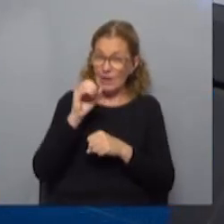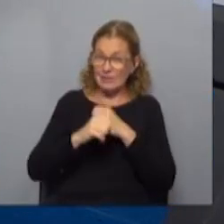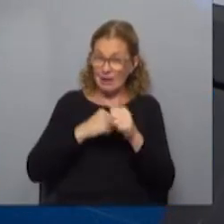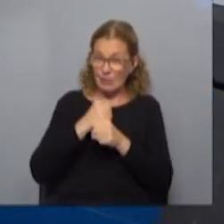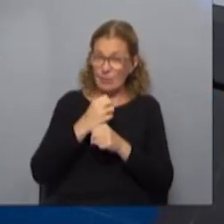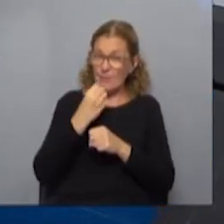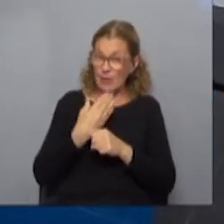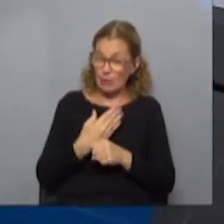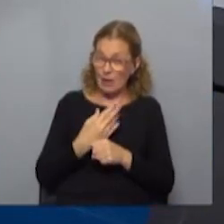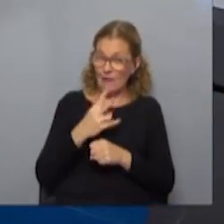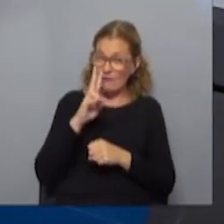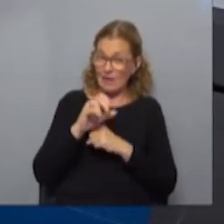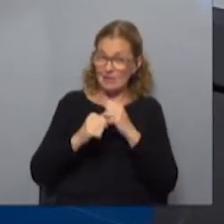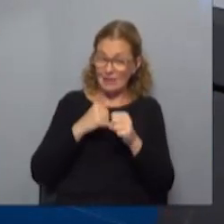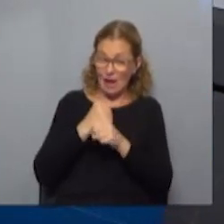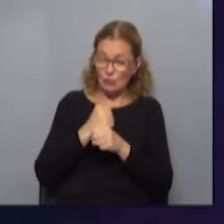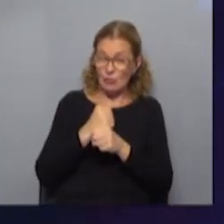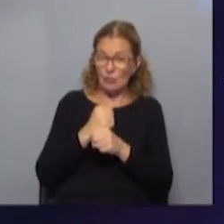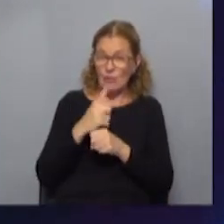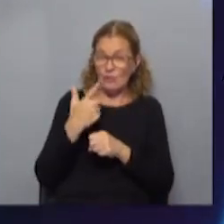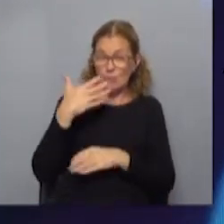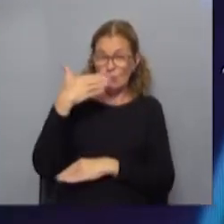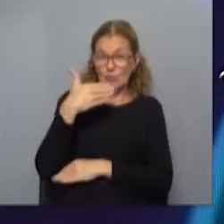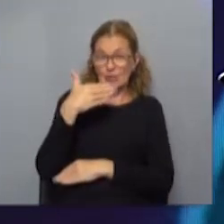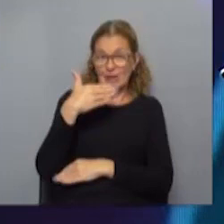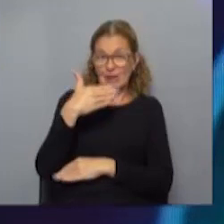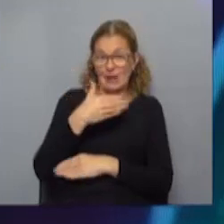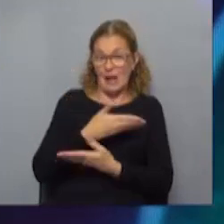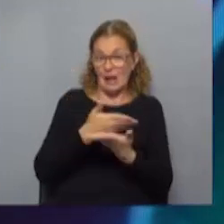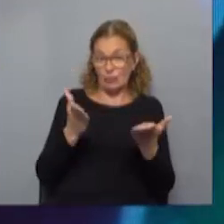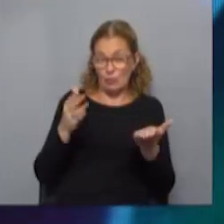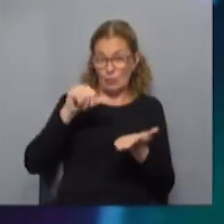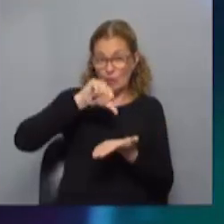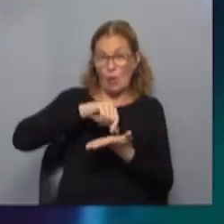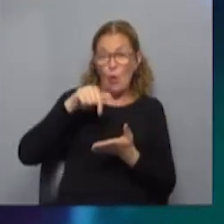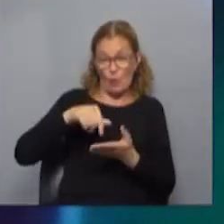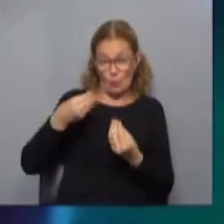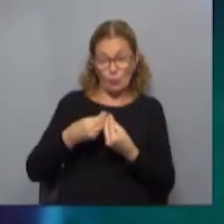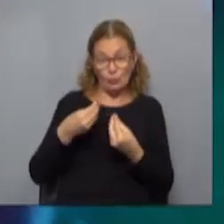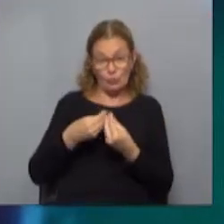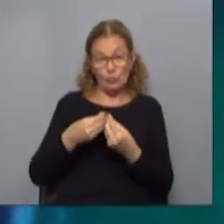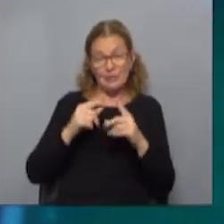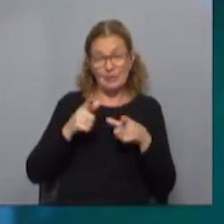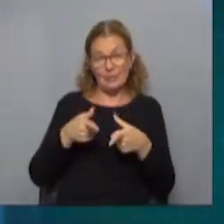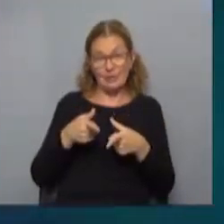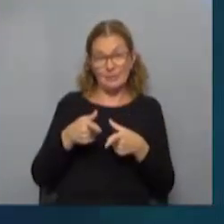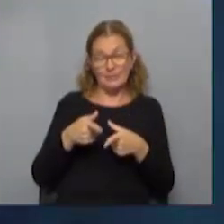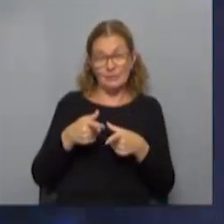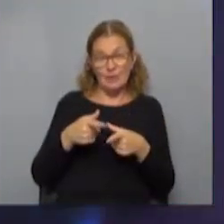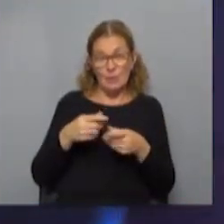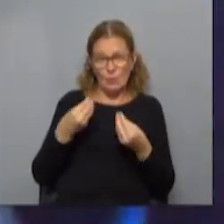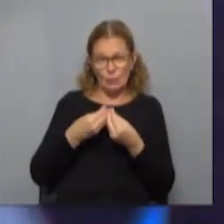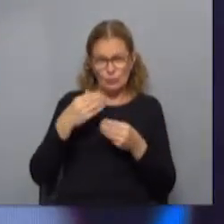mejorar la calidad. Hace 20 años no teníamos un hotel all inclusive en todo el país y hoy tenemos varios y hoy tenemos cadenas